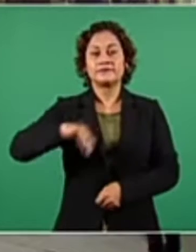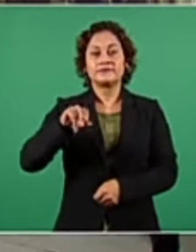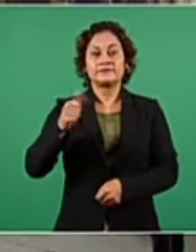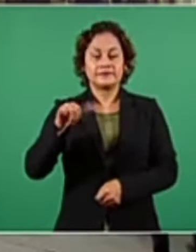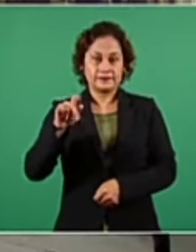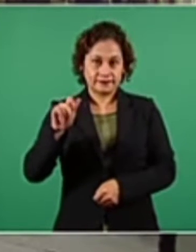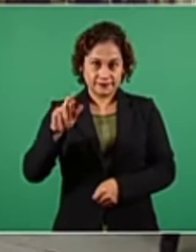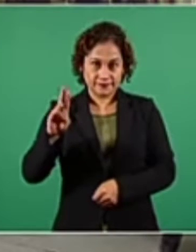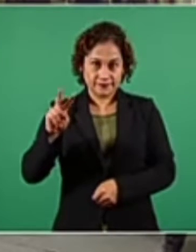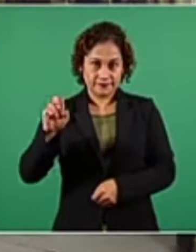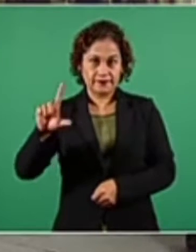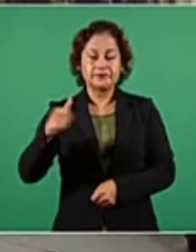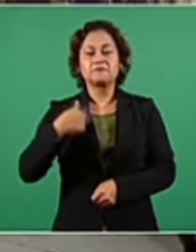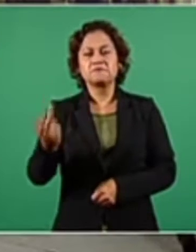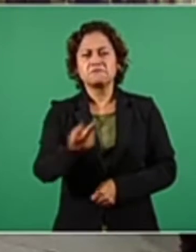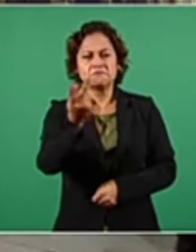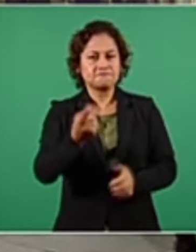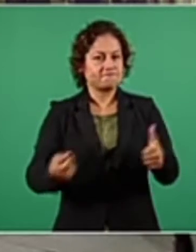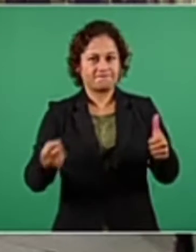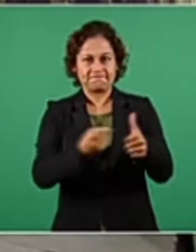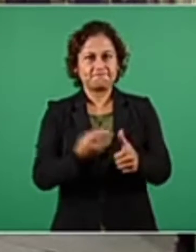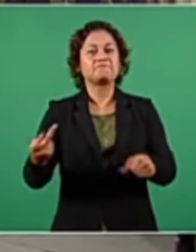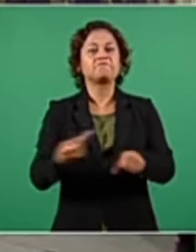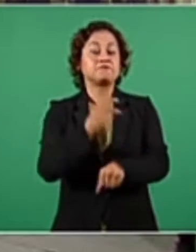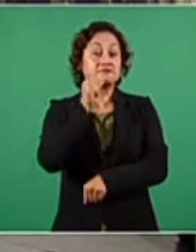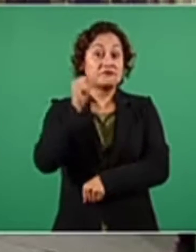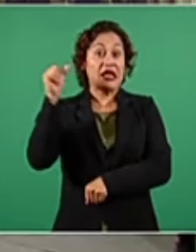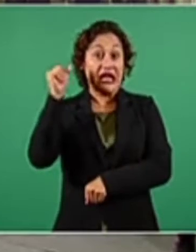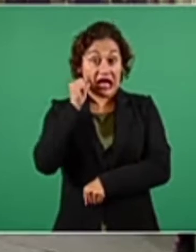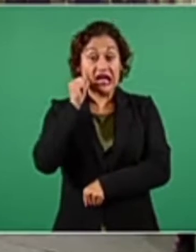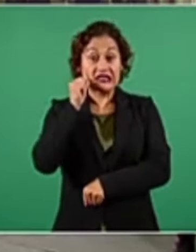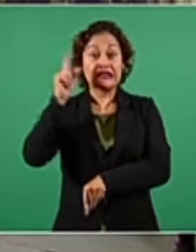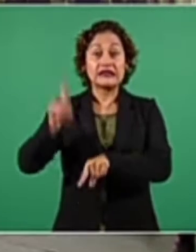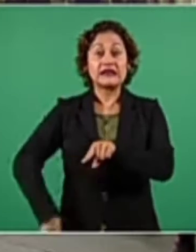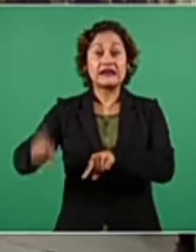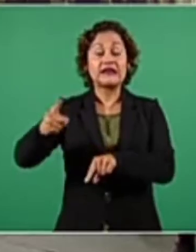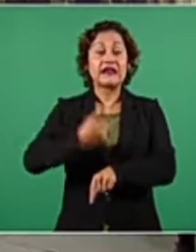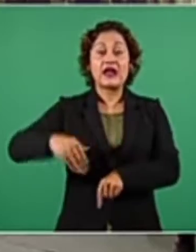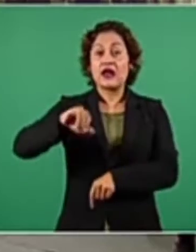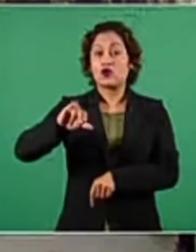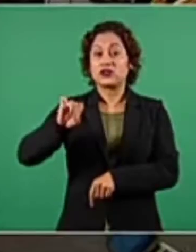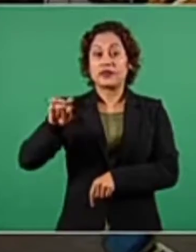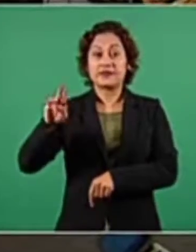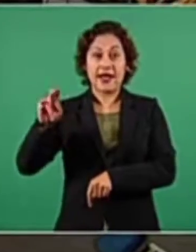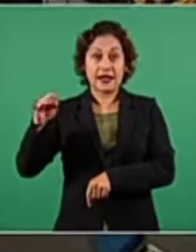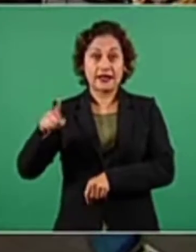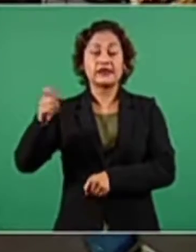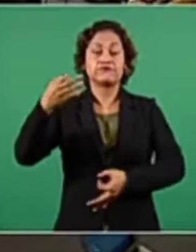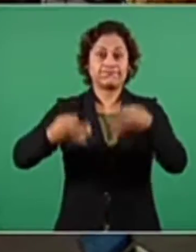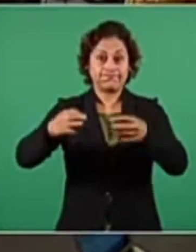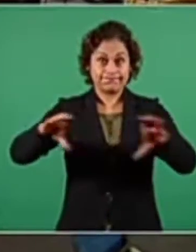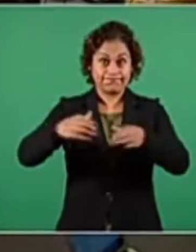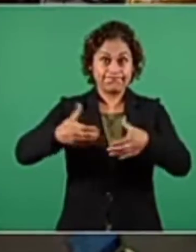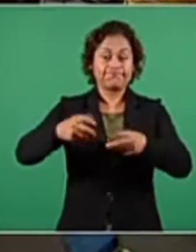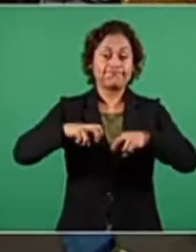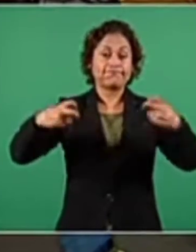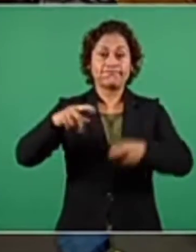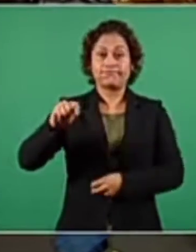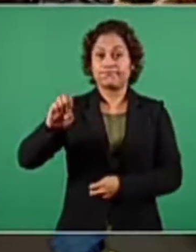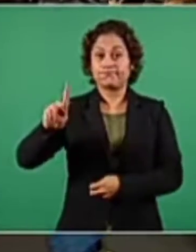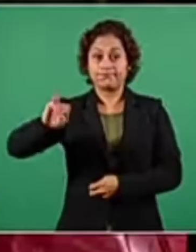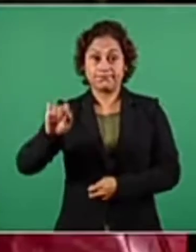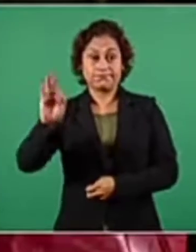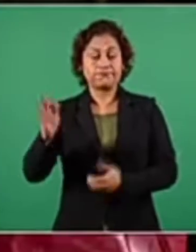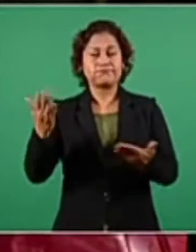Preguntarle en primer lugar, presidente, sobre la destitución ayer de José Luis Vargas de la presidencia del Tribunal Electoral del Poder Judicial de la Federación. ¿Cuál es la postura del presidente de la República